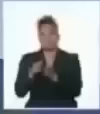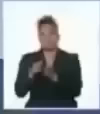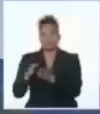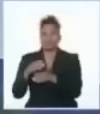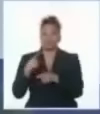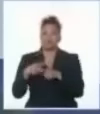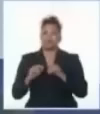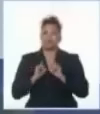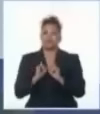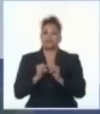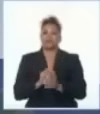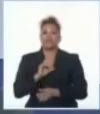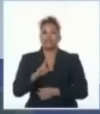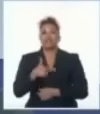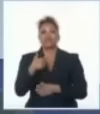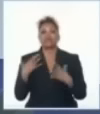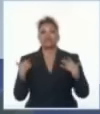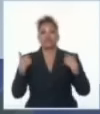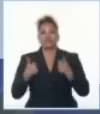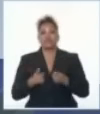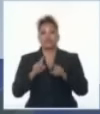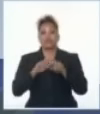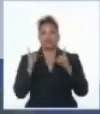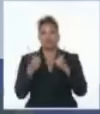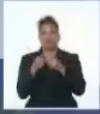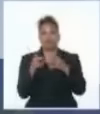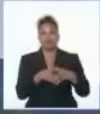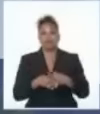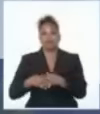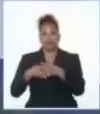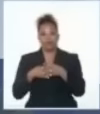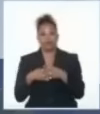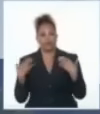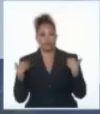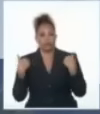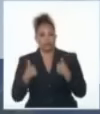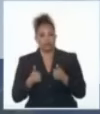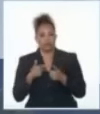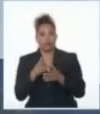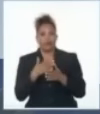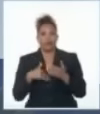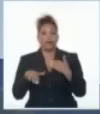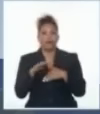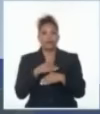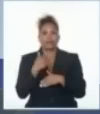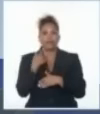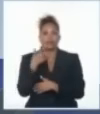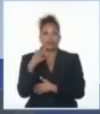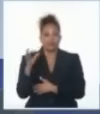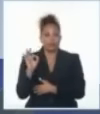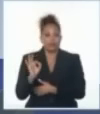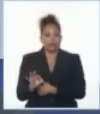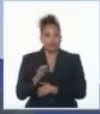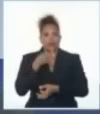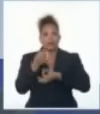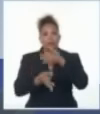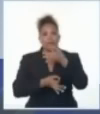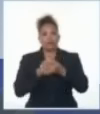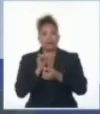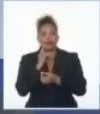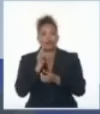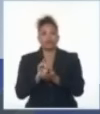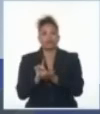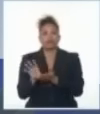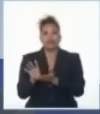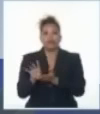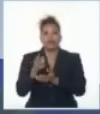La directora general de la dirección de Estados Unidos del Ministerio de Relaciones Exteriores, Johana Tablada, afirmó que la exclusión de Cuba de la